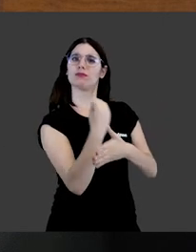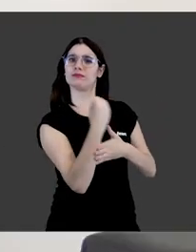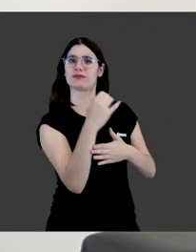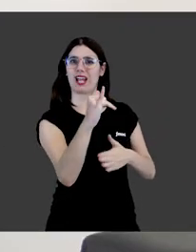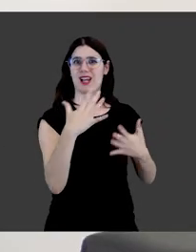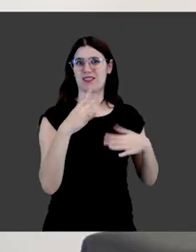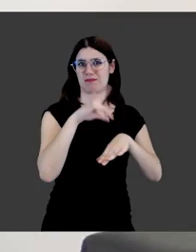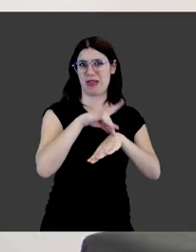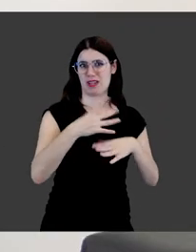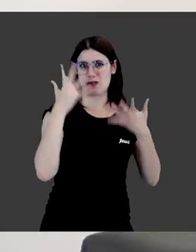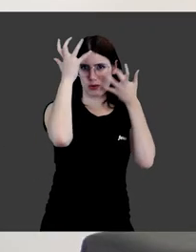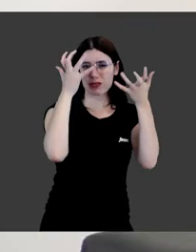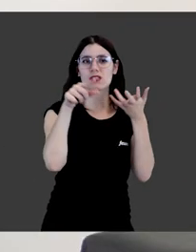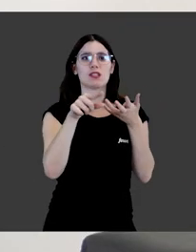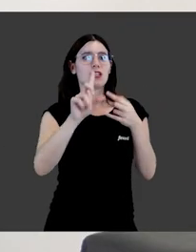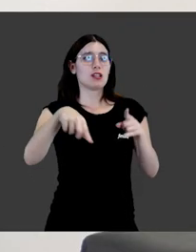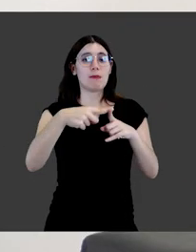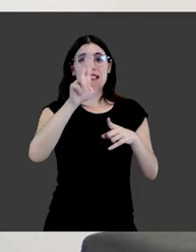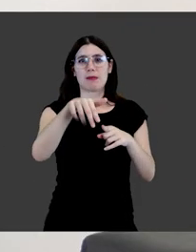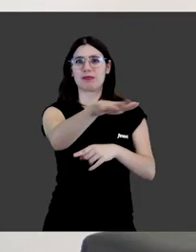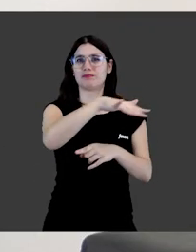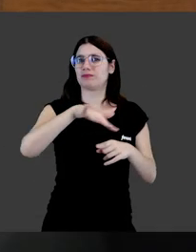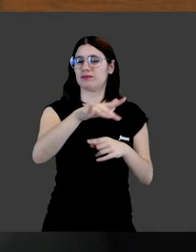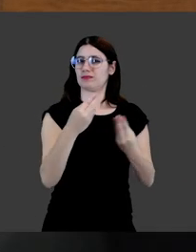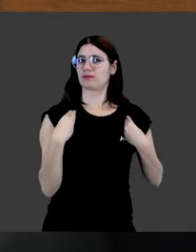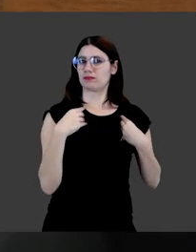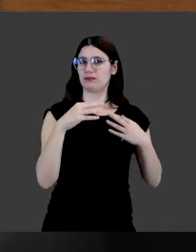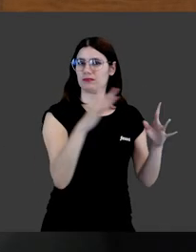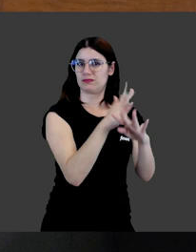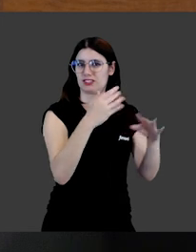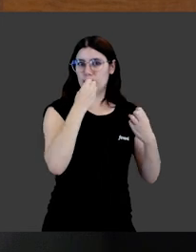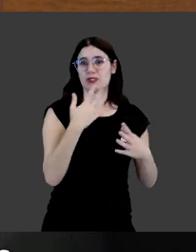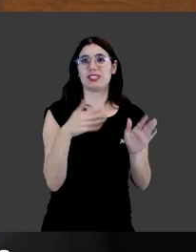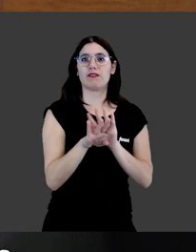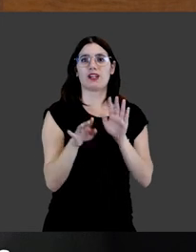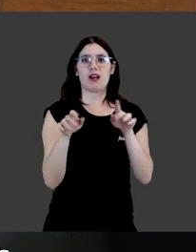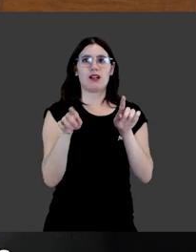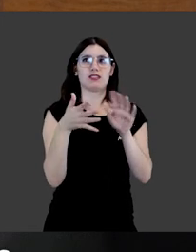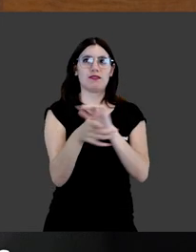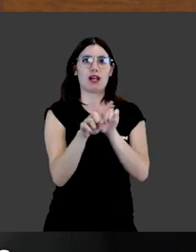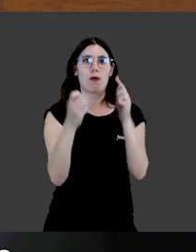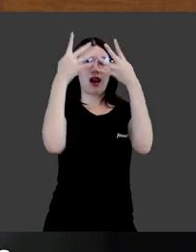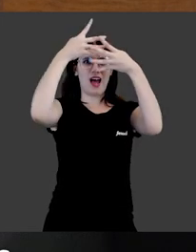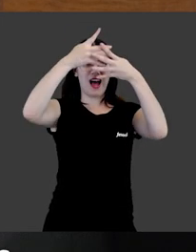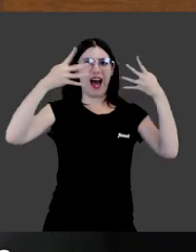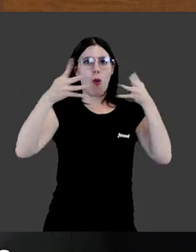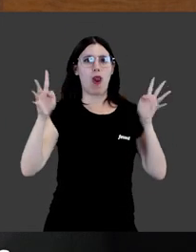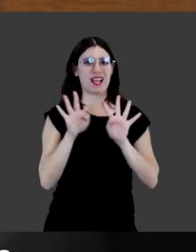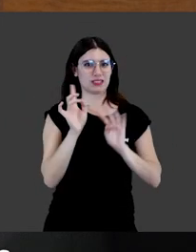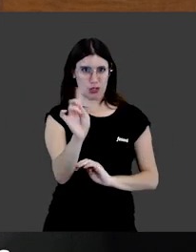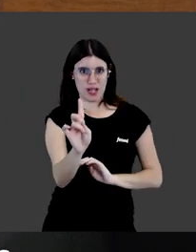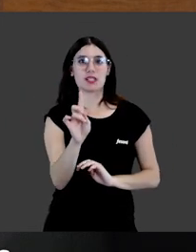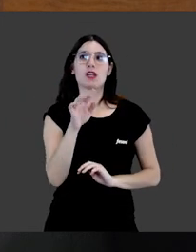cuentan con la asistencia sanitaria correspondiente y tienen como un hábitat necesario para moverse, ya no se encuentran como anteriormente en